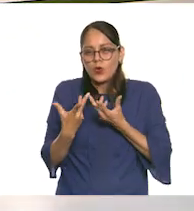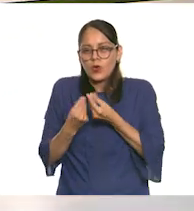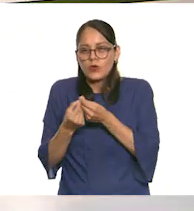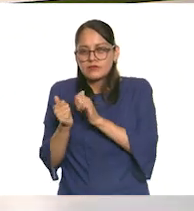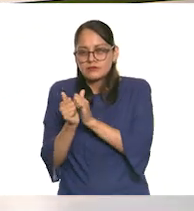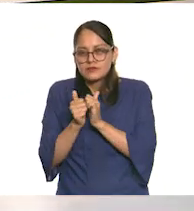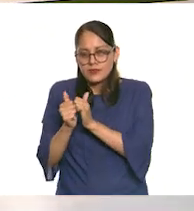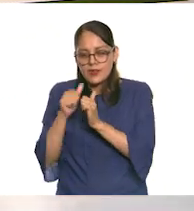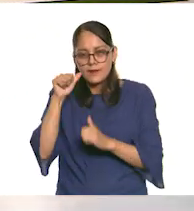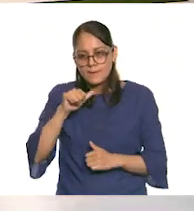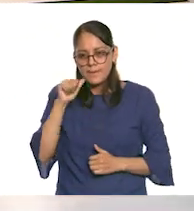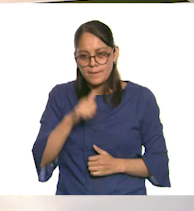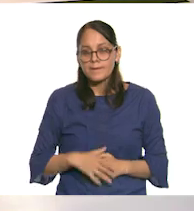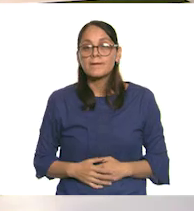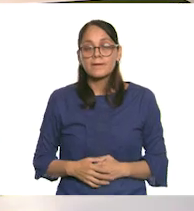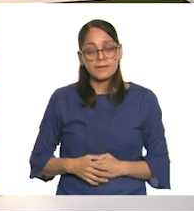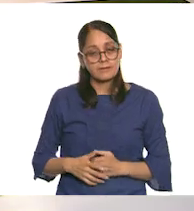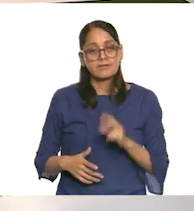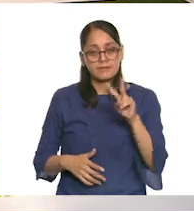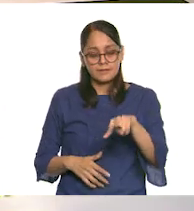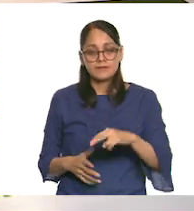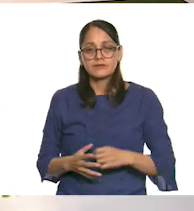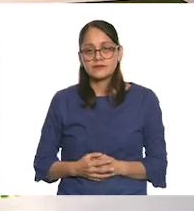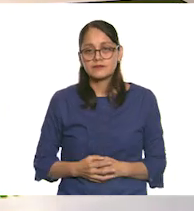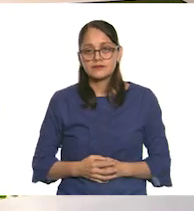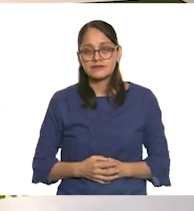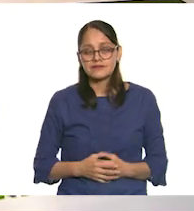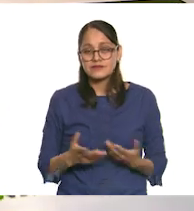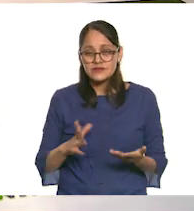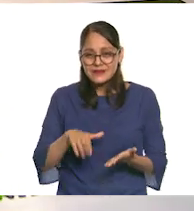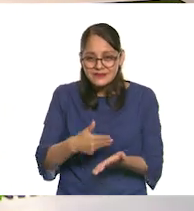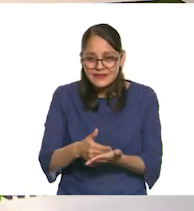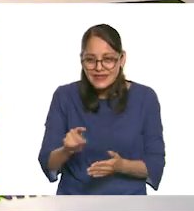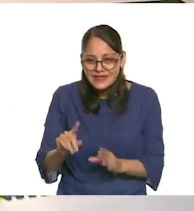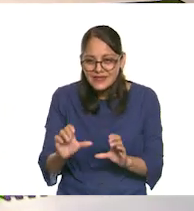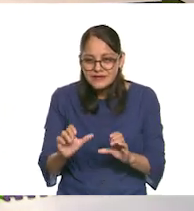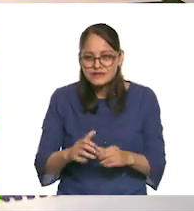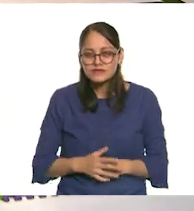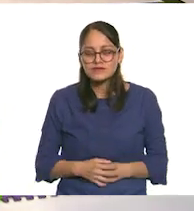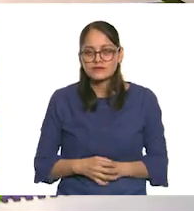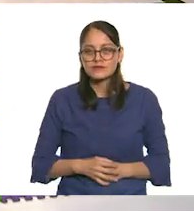ellas. ¿Estás de acuerdo, Eric? Sí. Bueno, vamos a... No te caigas, dibujo.